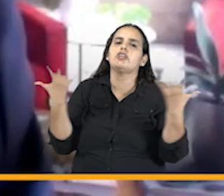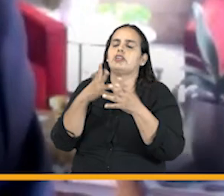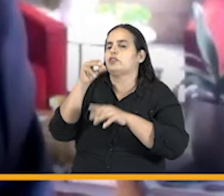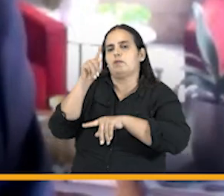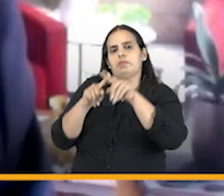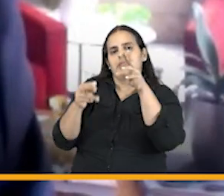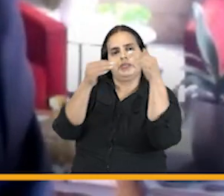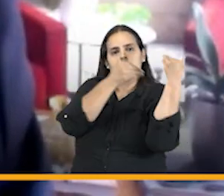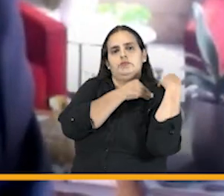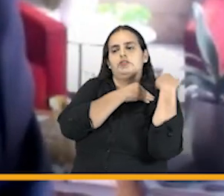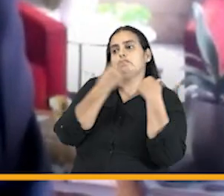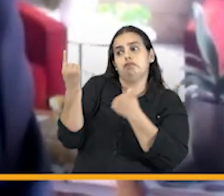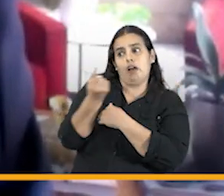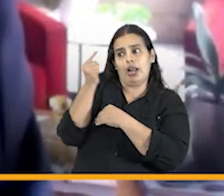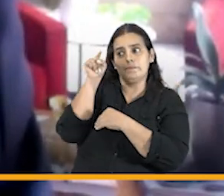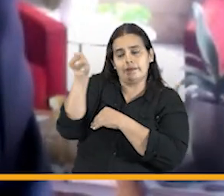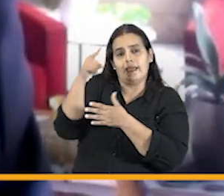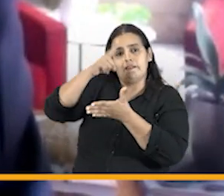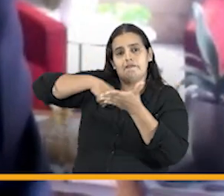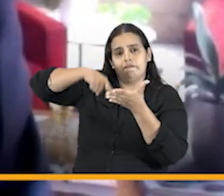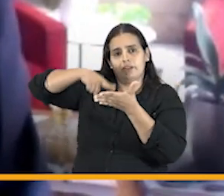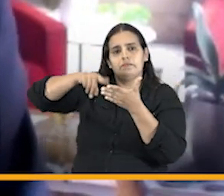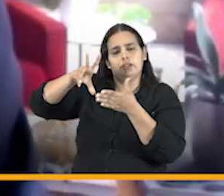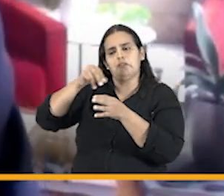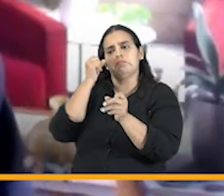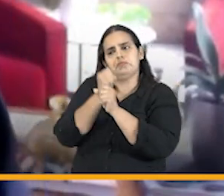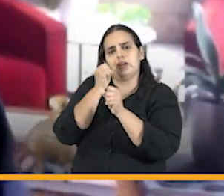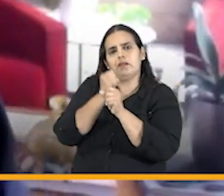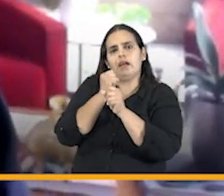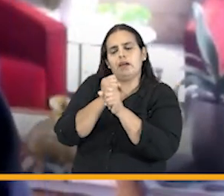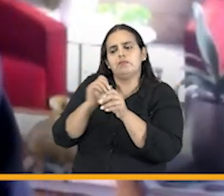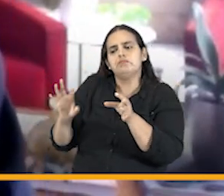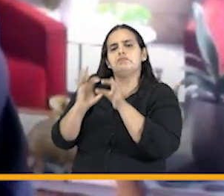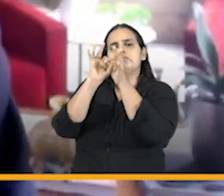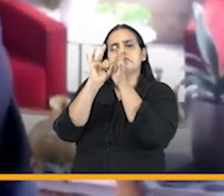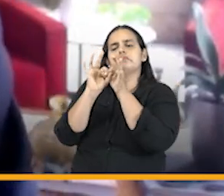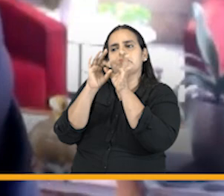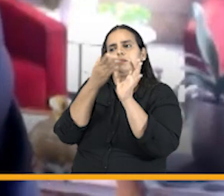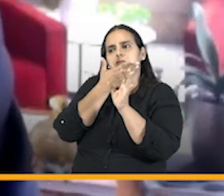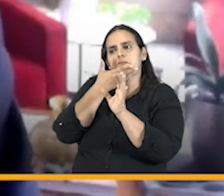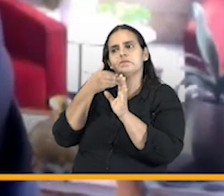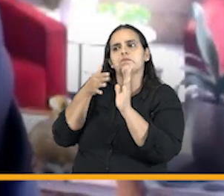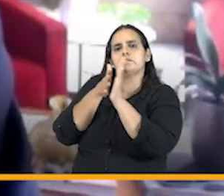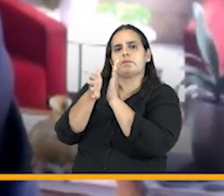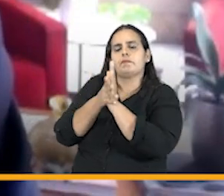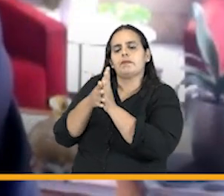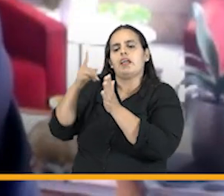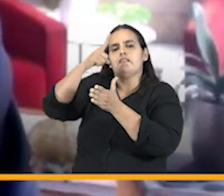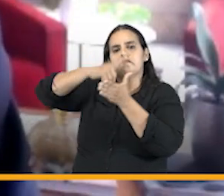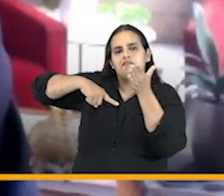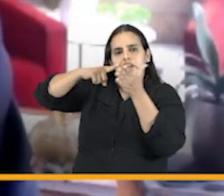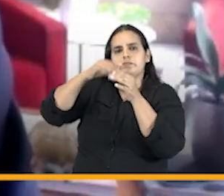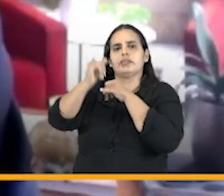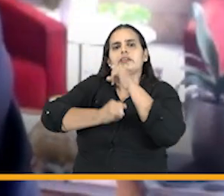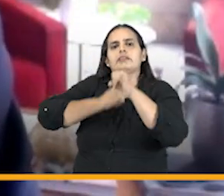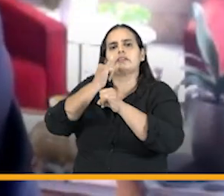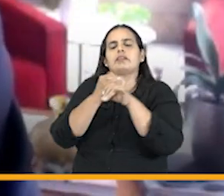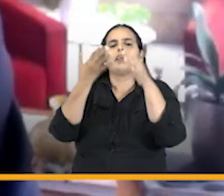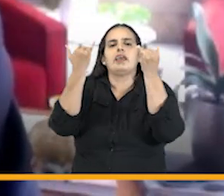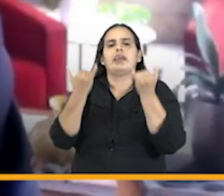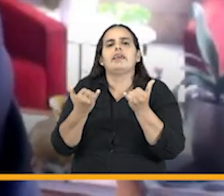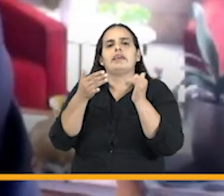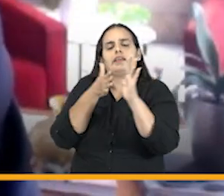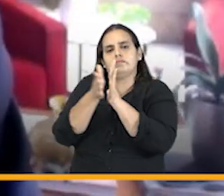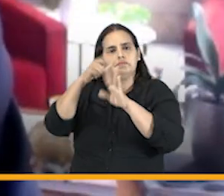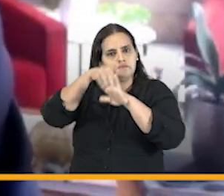dejamos la responsabilidad solamente en las firmas si no hacemos un trabajo mancomunado entre firmas internacionales y la